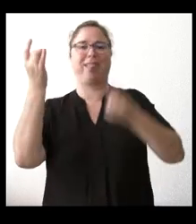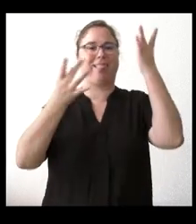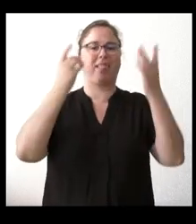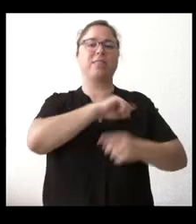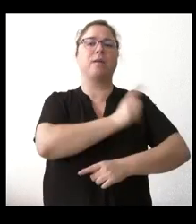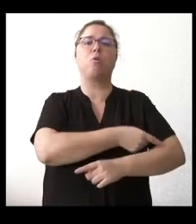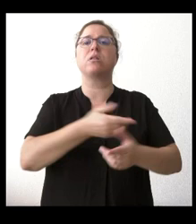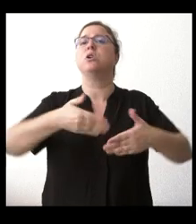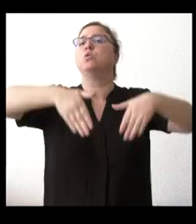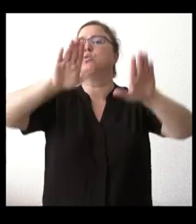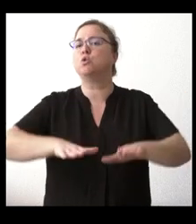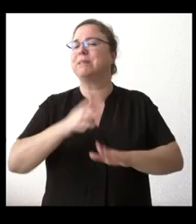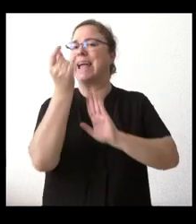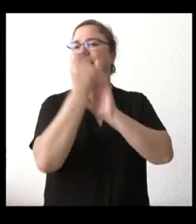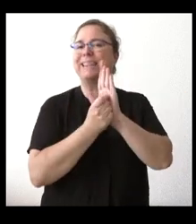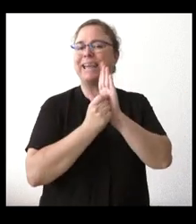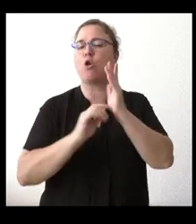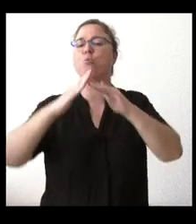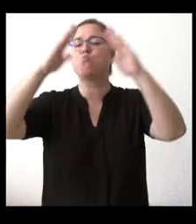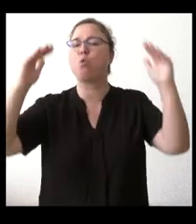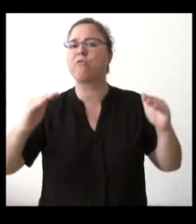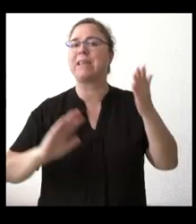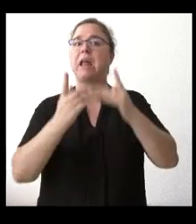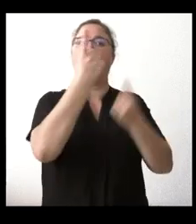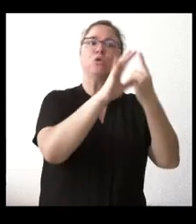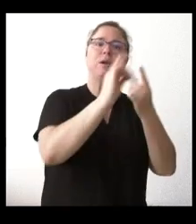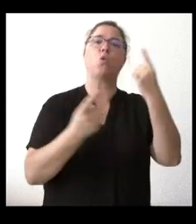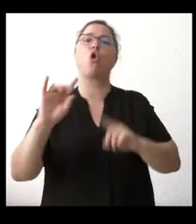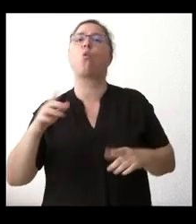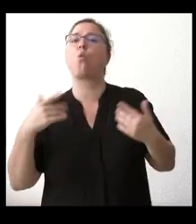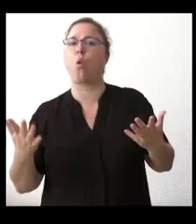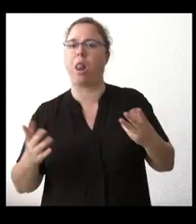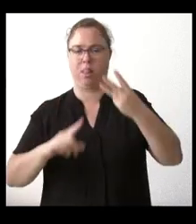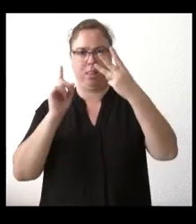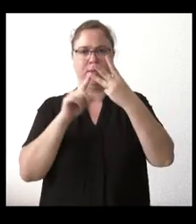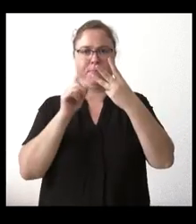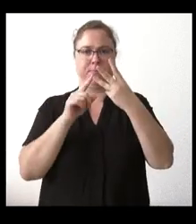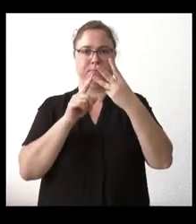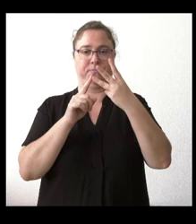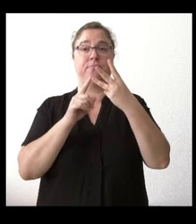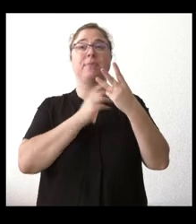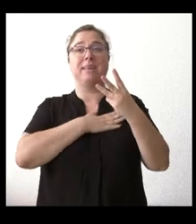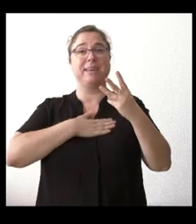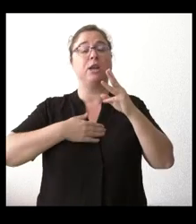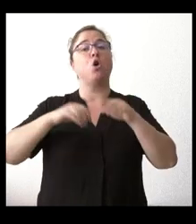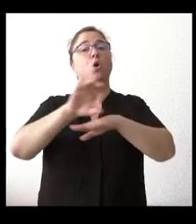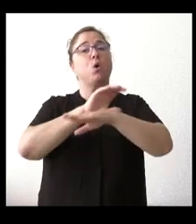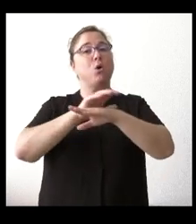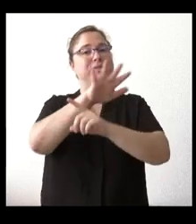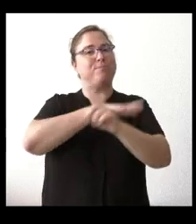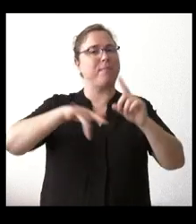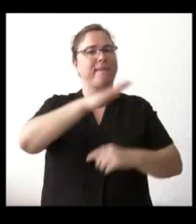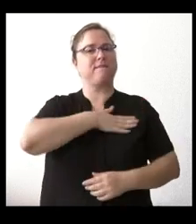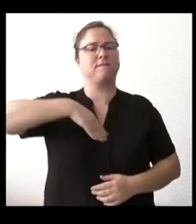en el monte en Castilla y León unos sí y otros no y por último también para el consejero de medio ambiente quería preguntarle